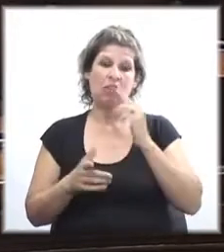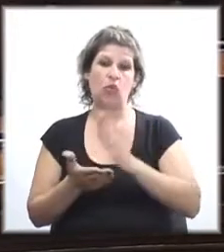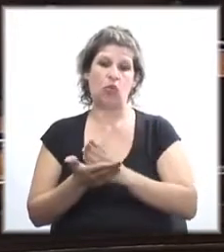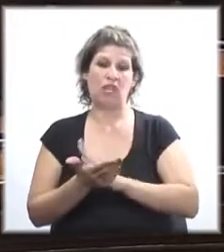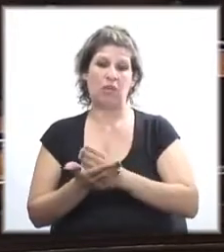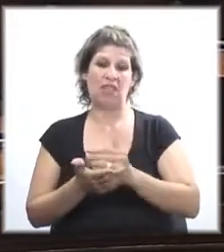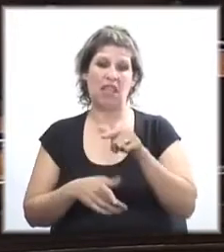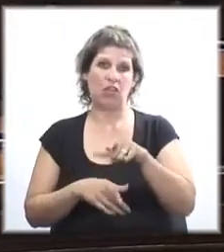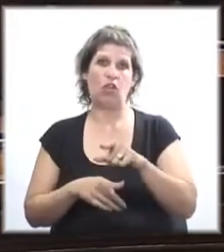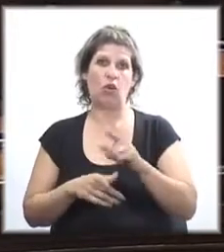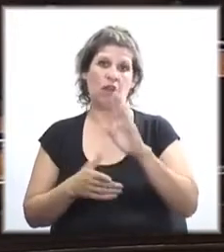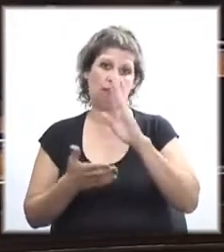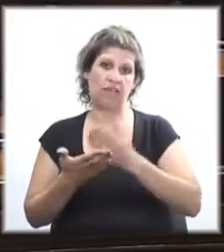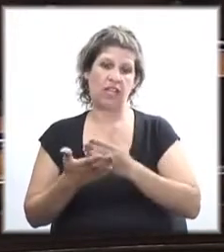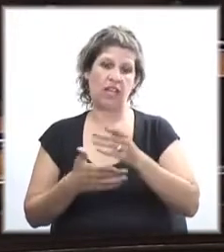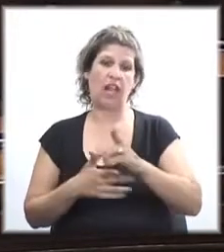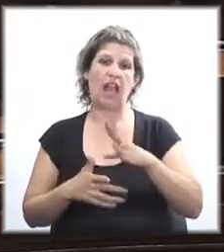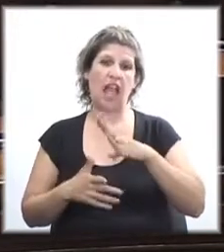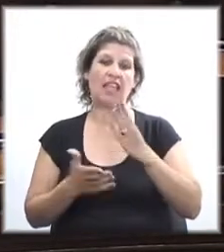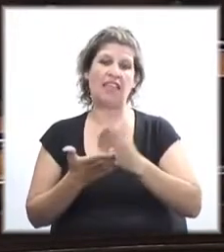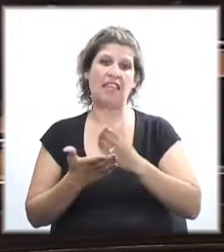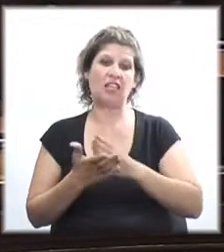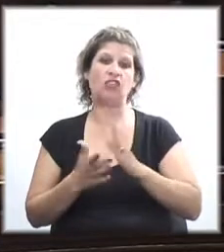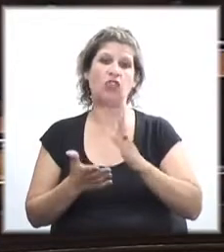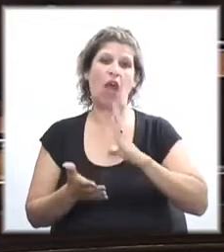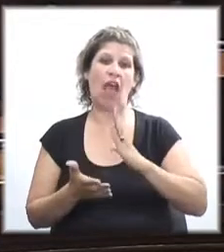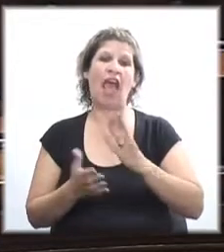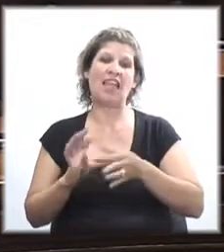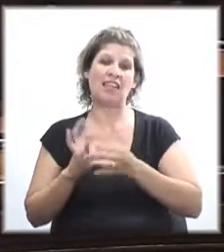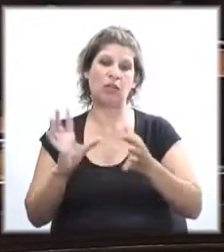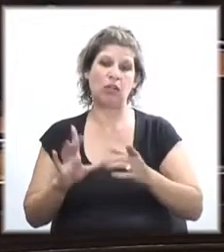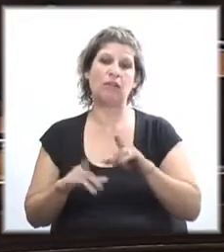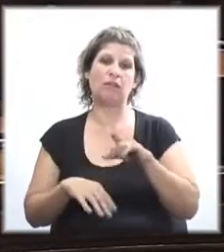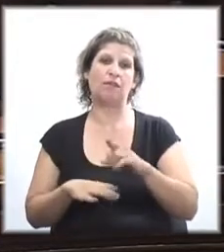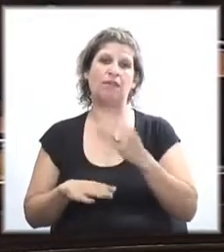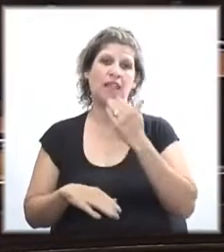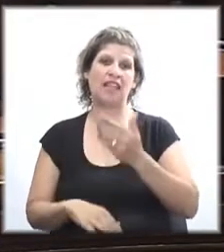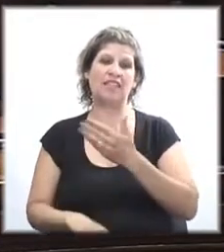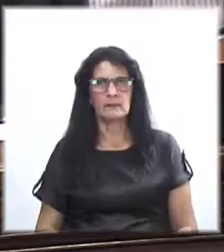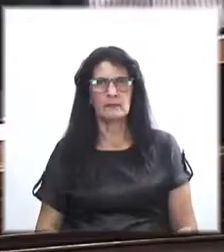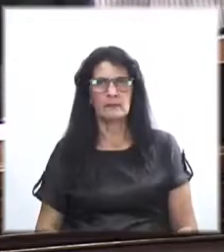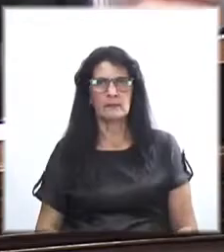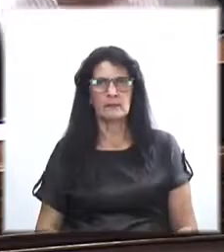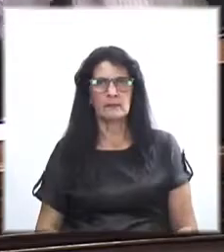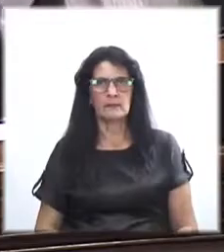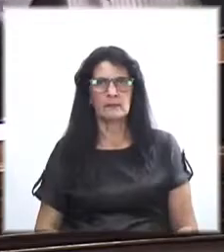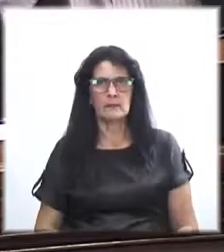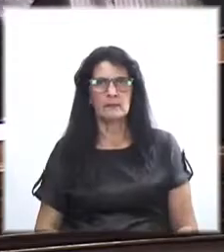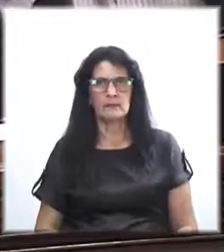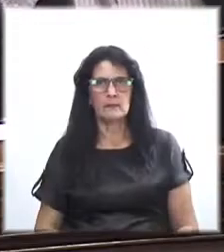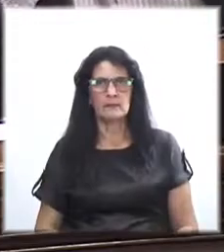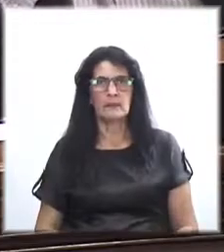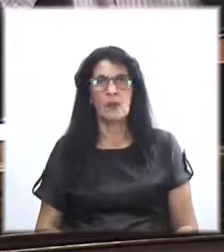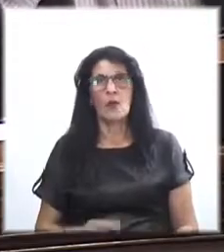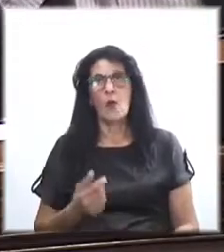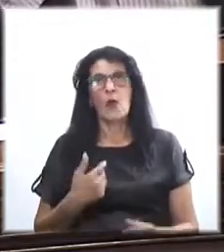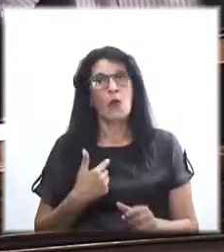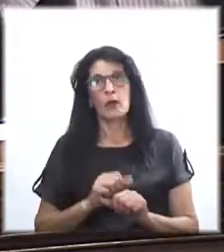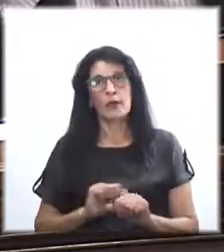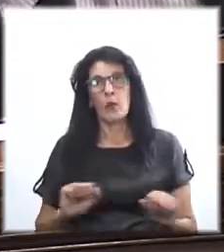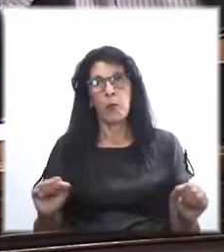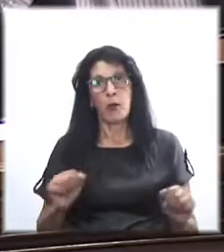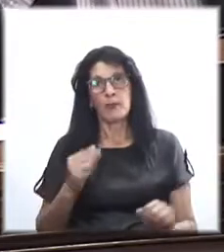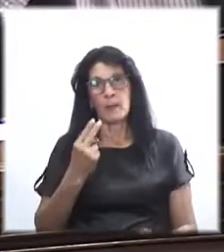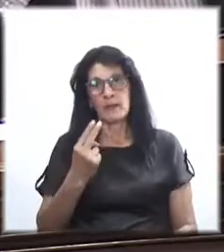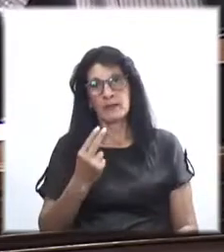En definitiva, hay derechos, hay libertad, hay democracia. Gracias Presidente. Lo que no puedo permitir es que